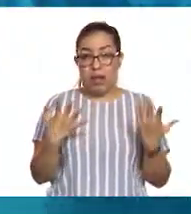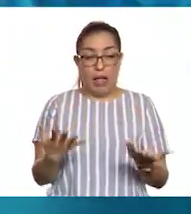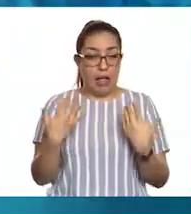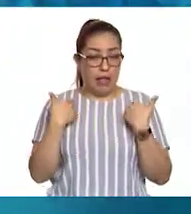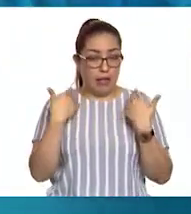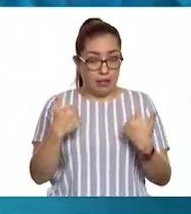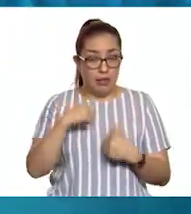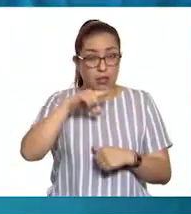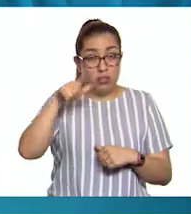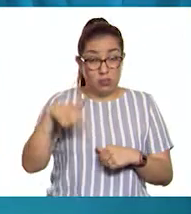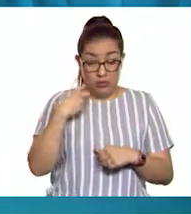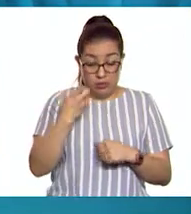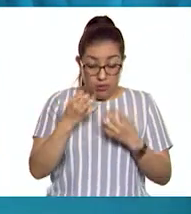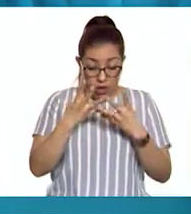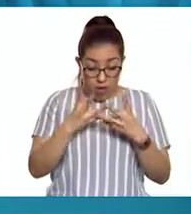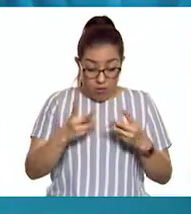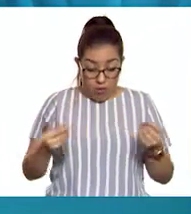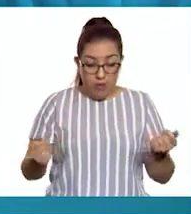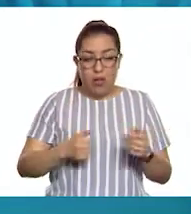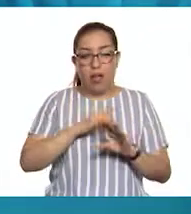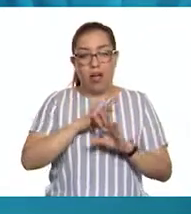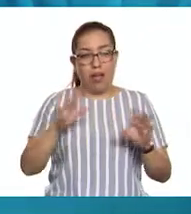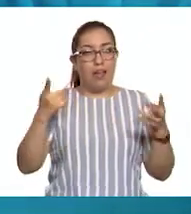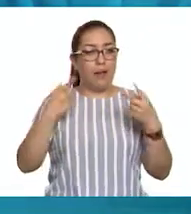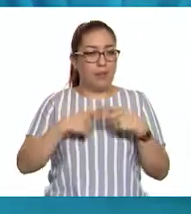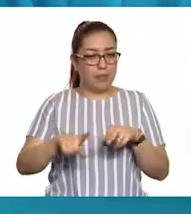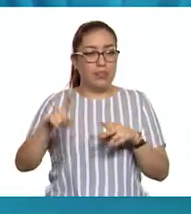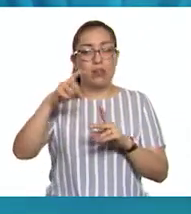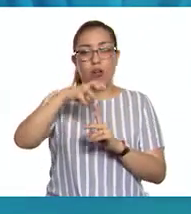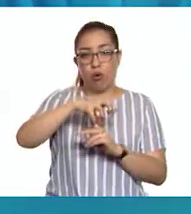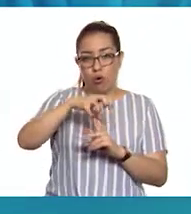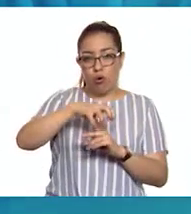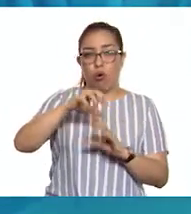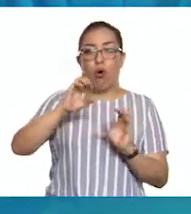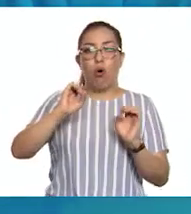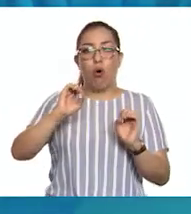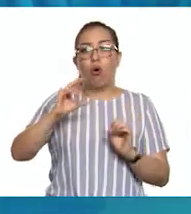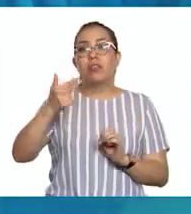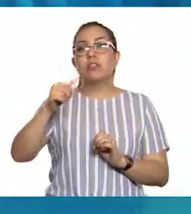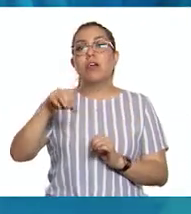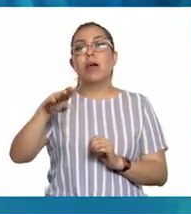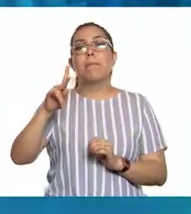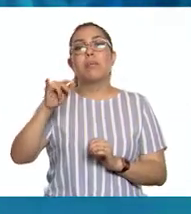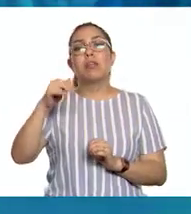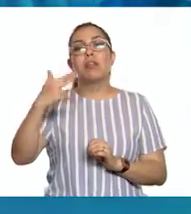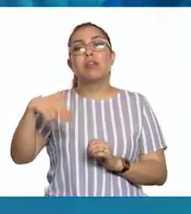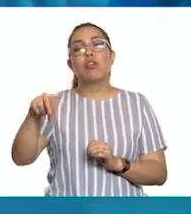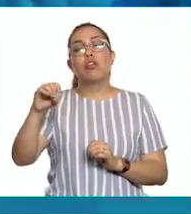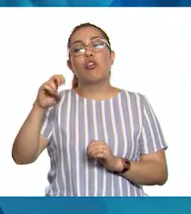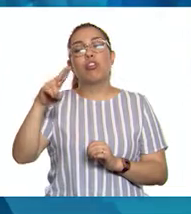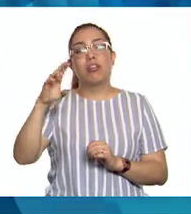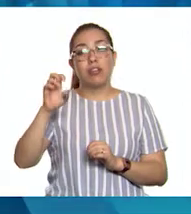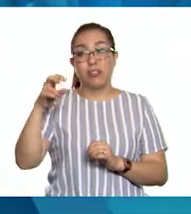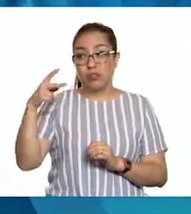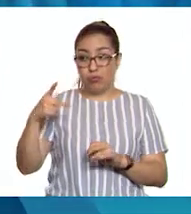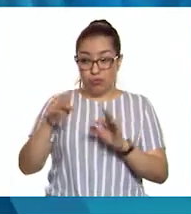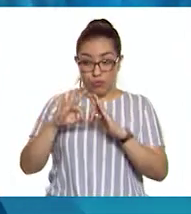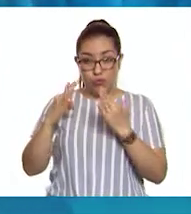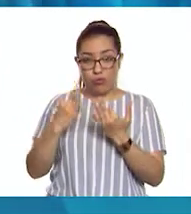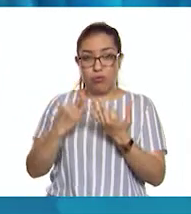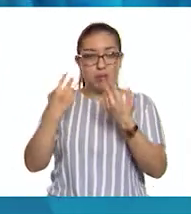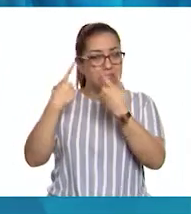cuerpos de los hongos, que son los que conocemos comúnmente como champiñones y setas, los cuales tienen formas muy, muy variadas.